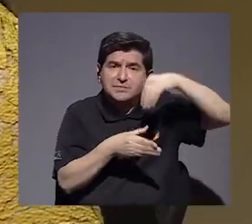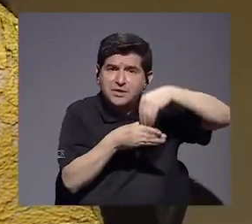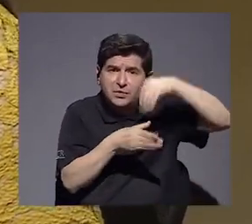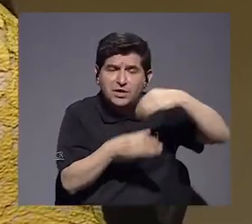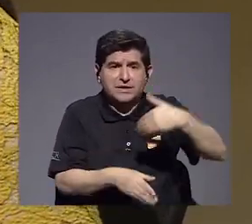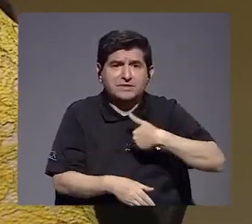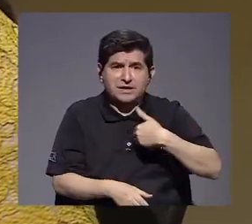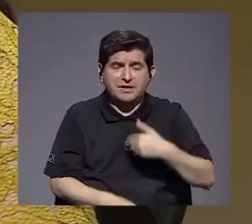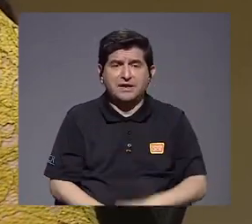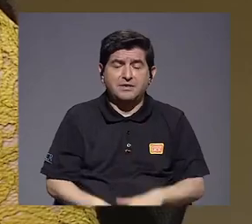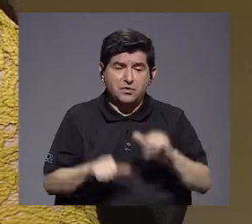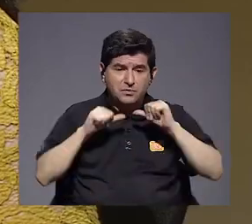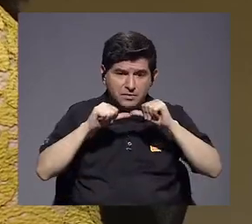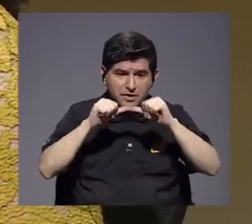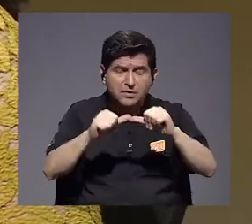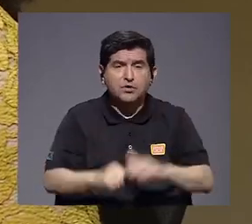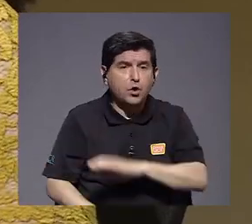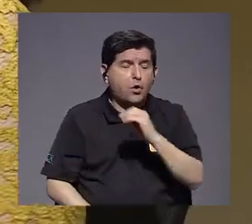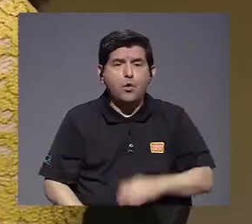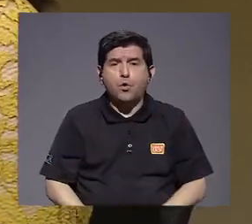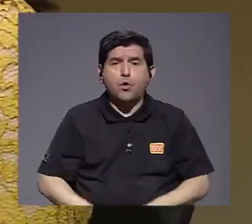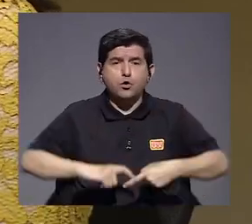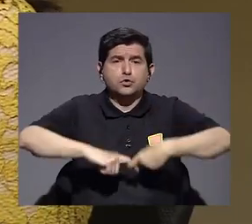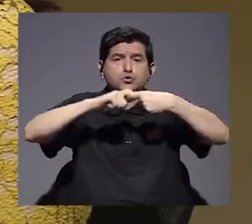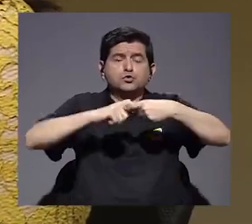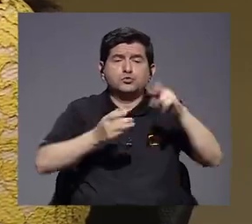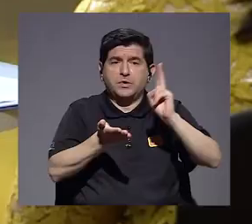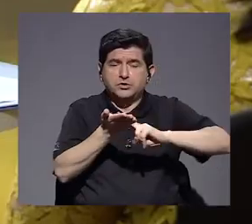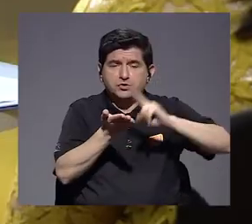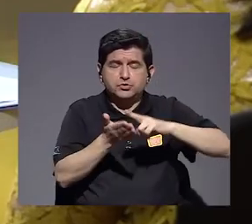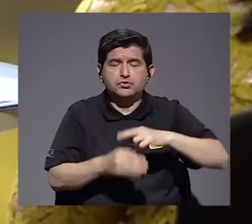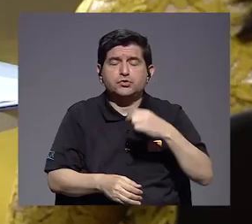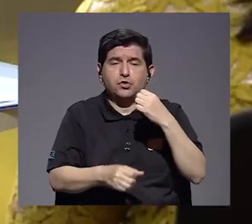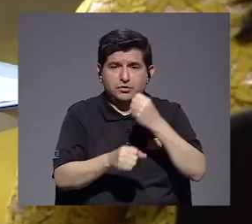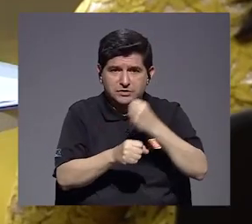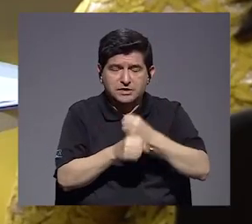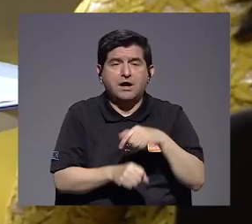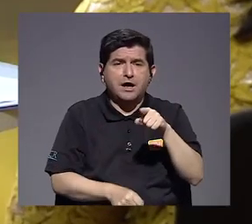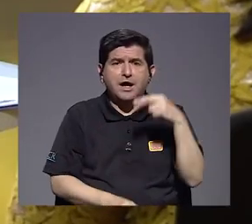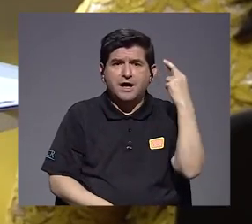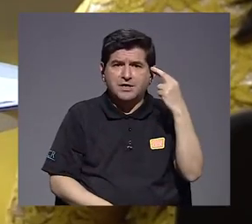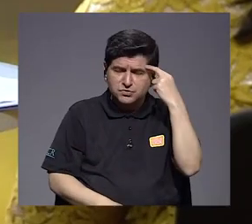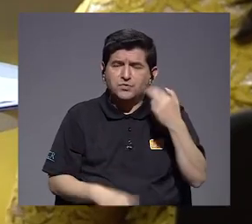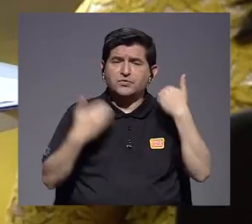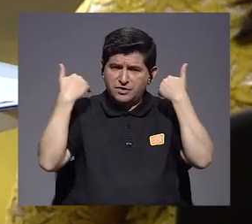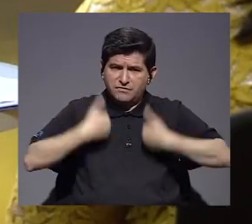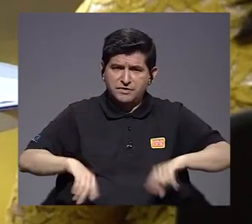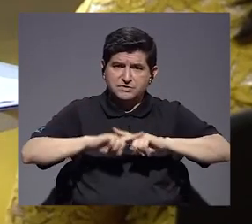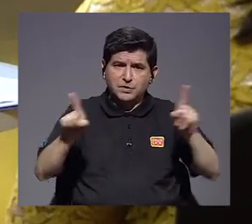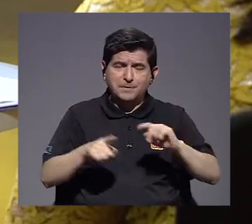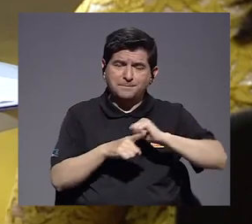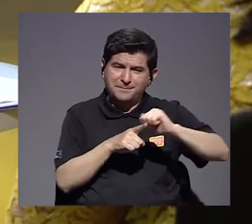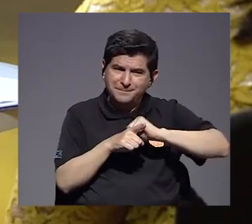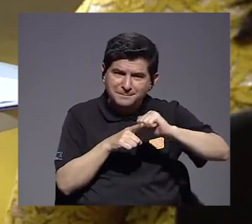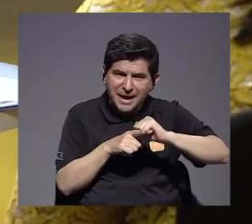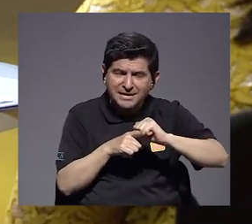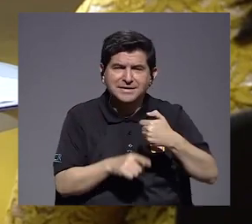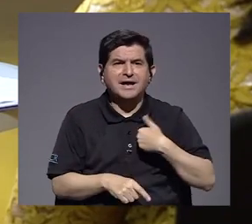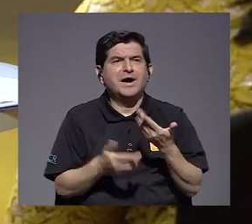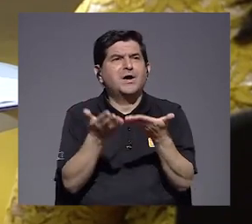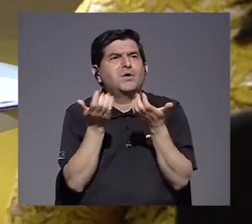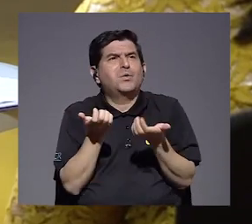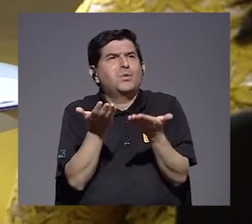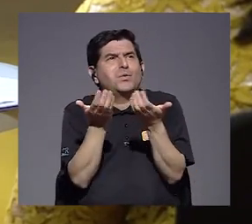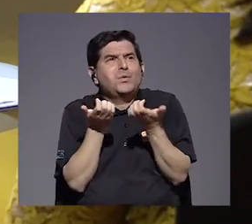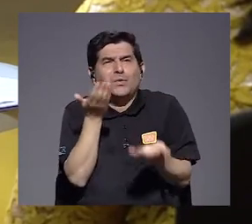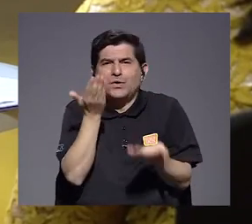ingresos que tiene para salir adelante o suspendido su contrato de trabajo. Vea que su reflexión es muy humanista, pero en la práctica lo que uno